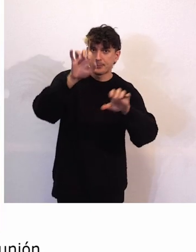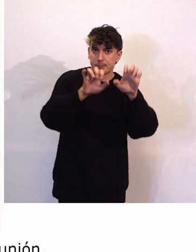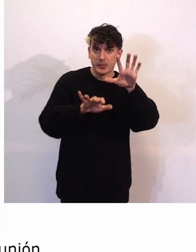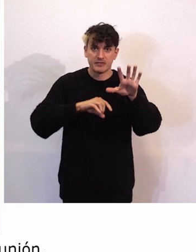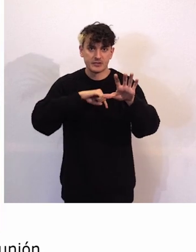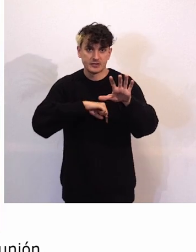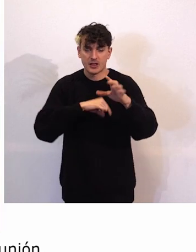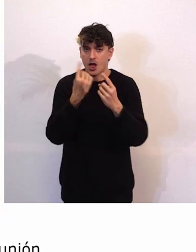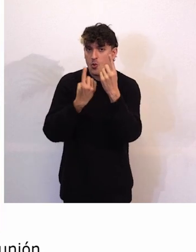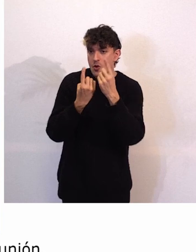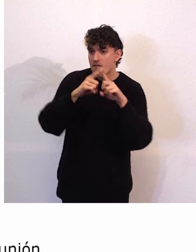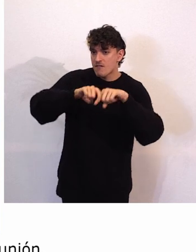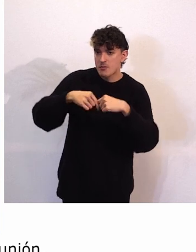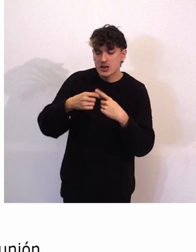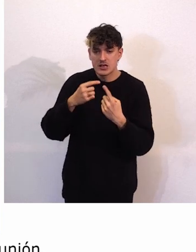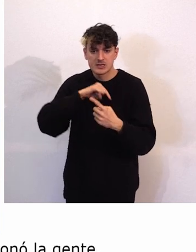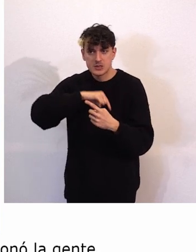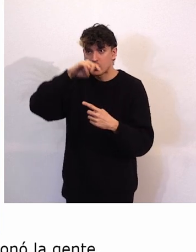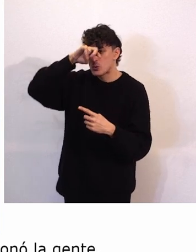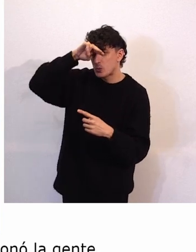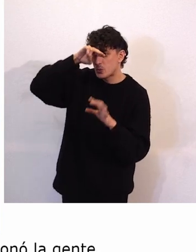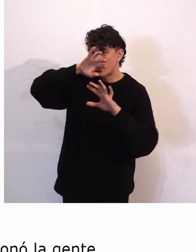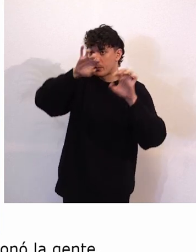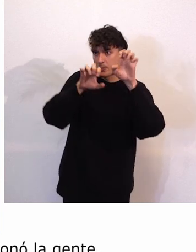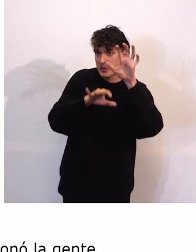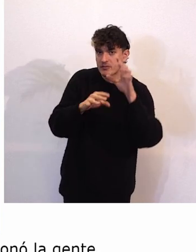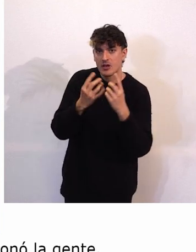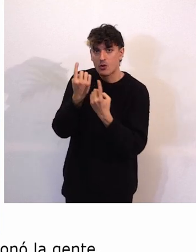familias y entre algunos profesionales.